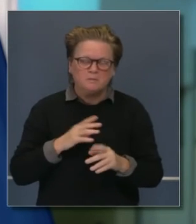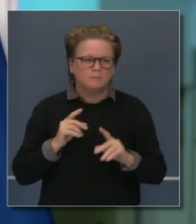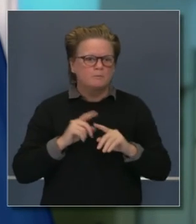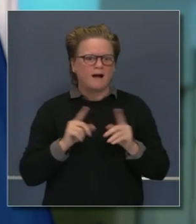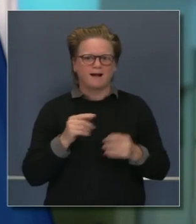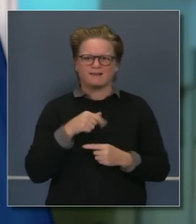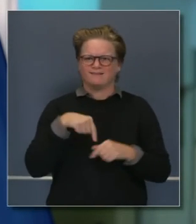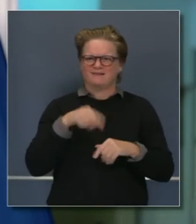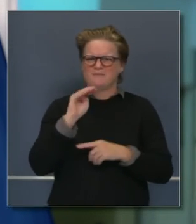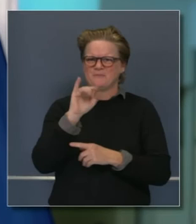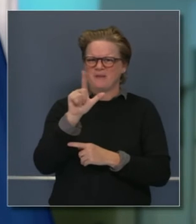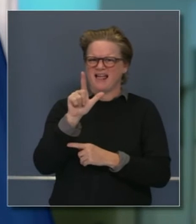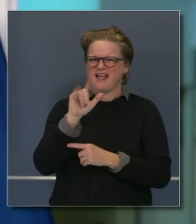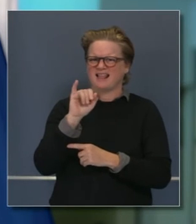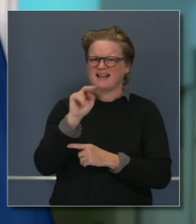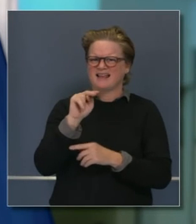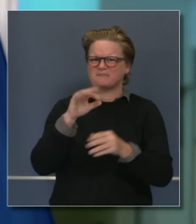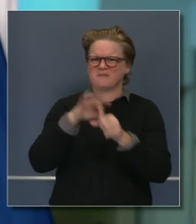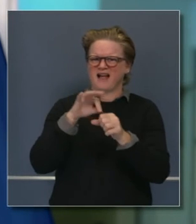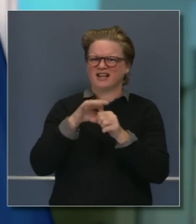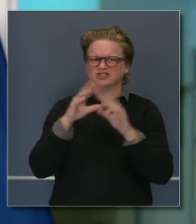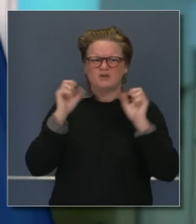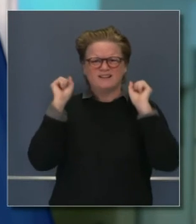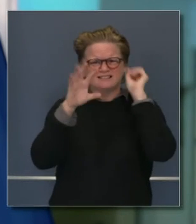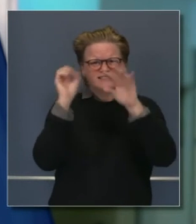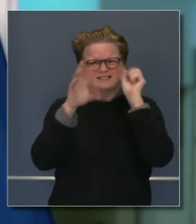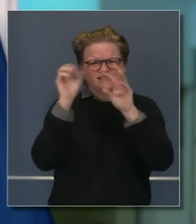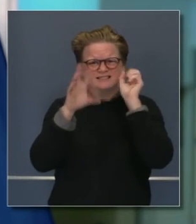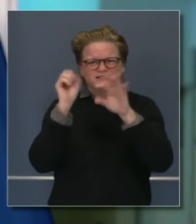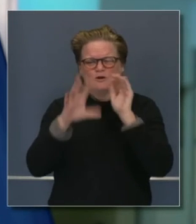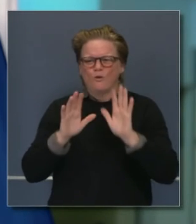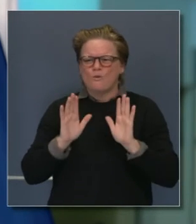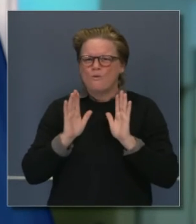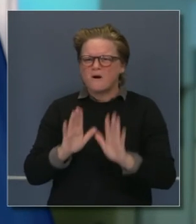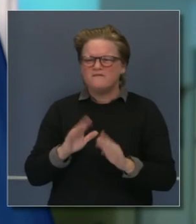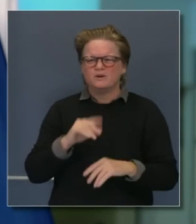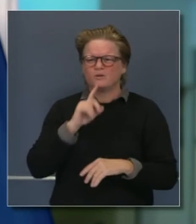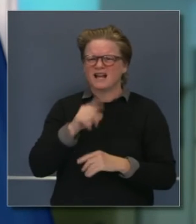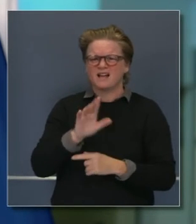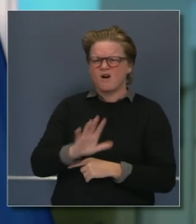Pero claramente que hay una tendencia que se ve a lo ancho del país.